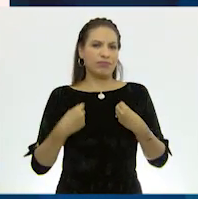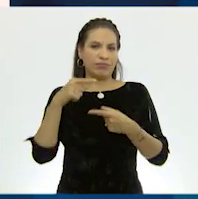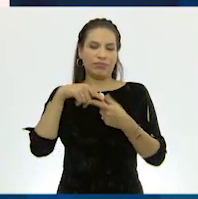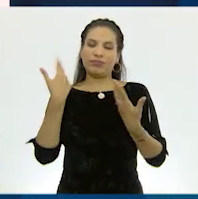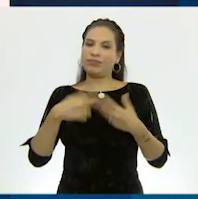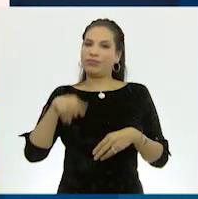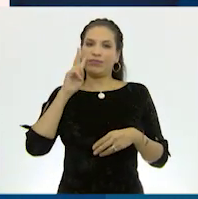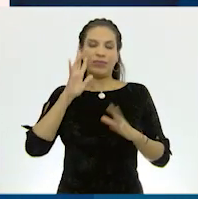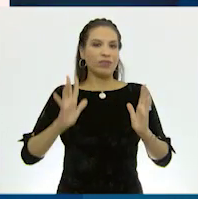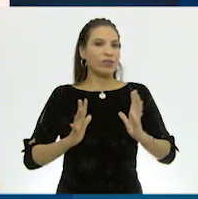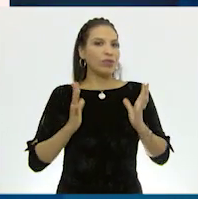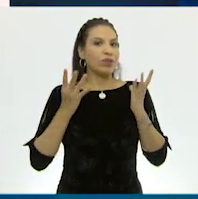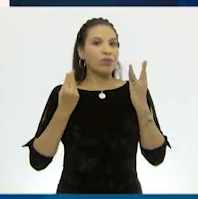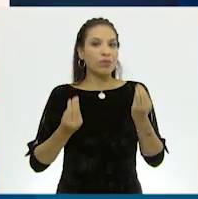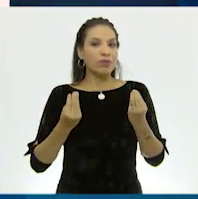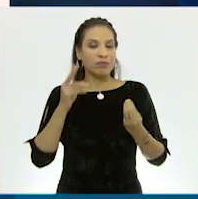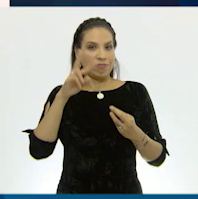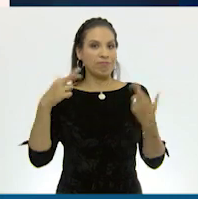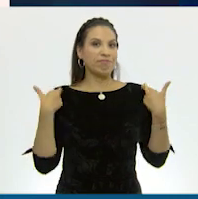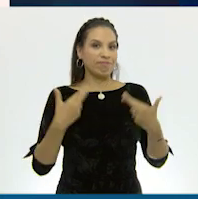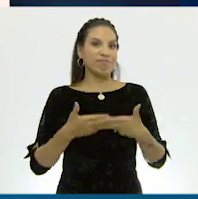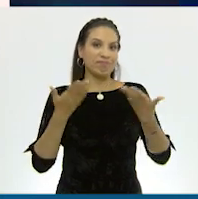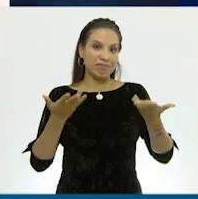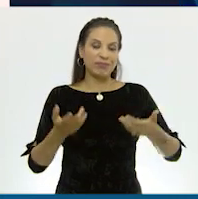Es muy sorprendente, profesor.